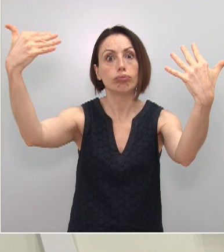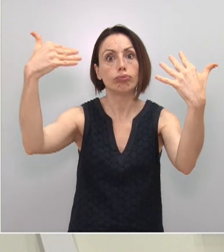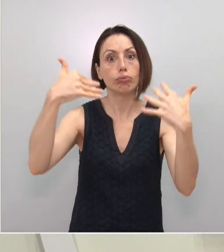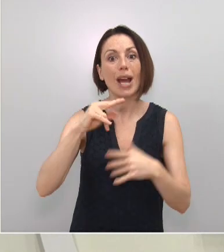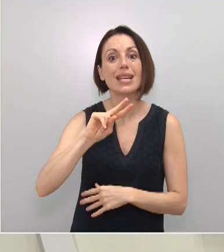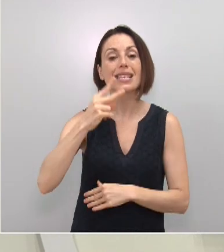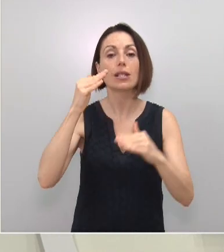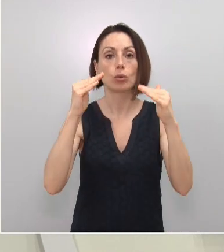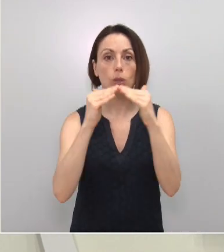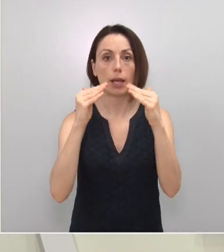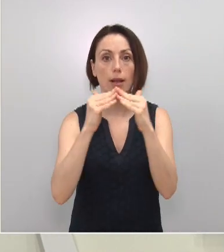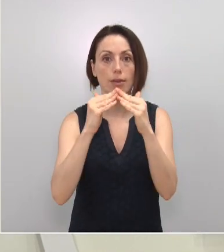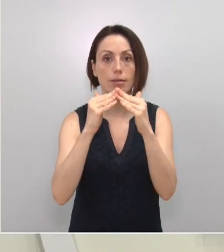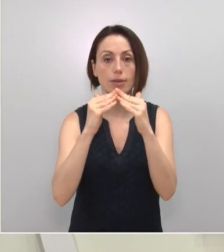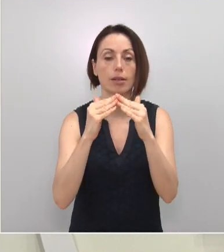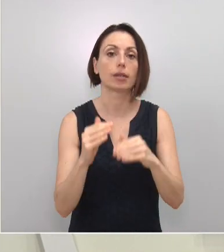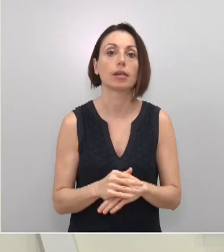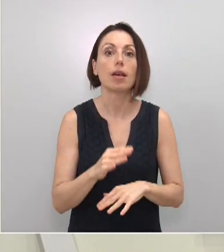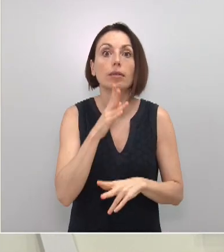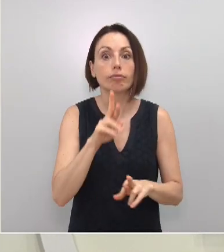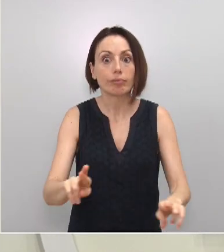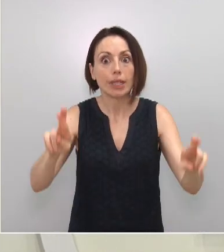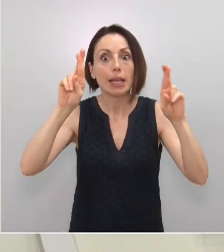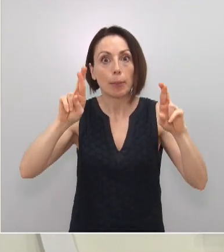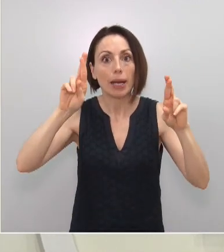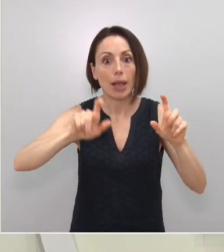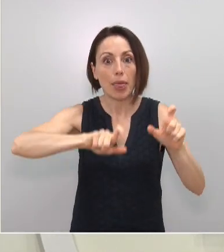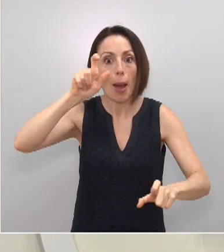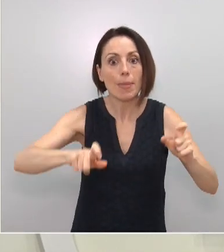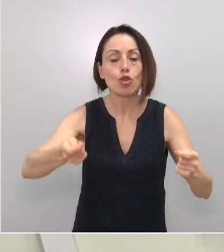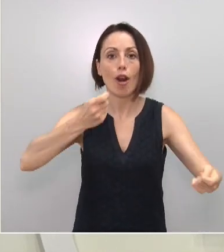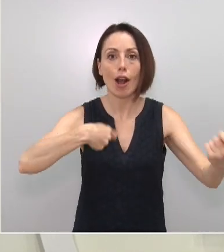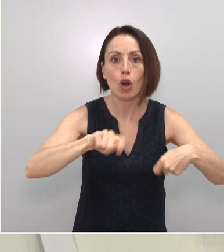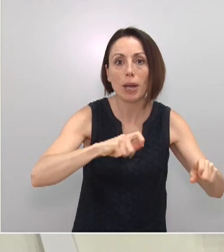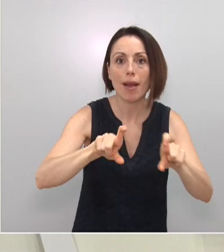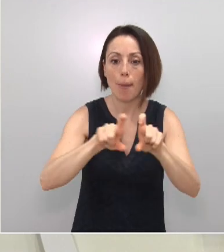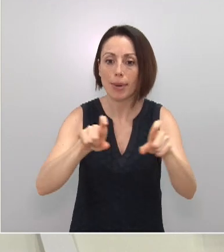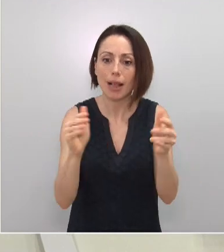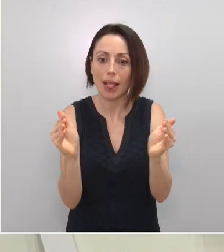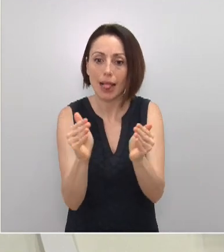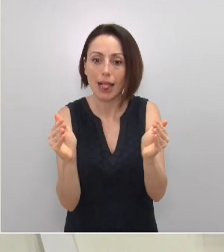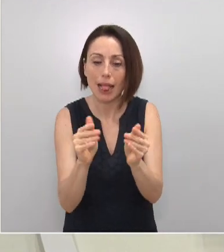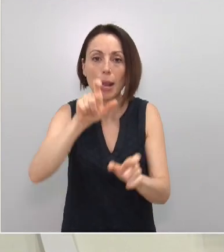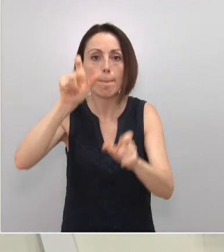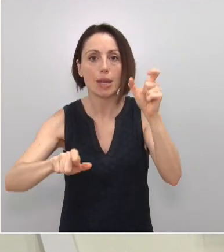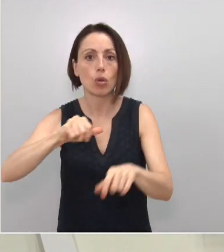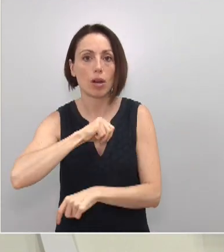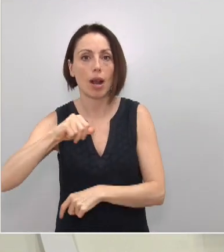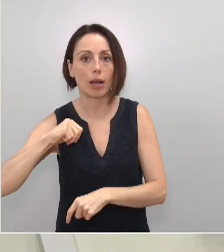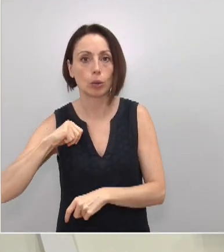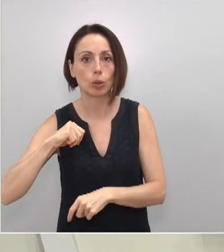segunda residencia. Y son la esperanza de muchos comerciantes, pequeños empresarios y autónomos.